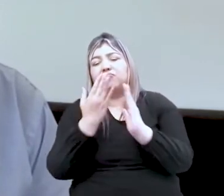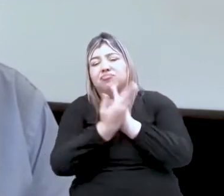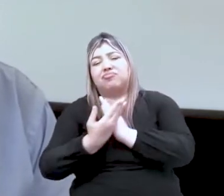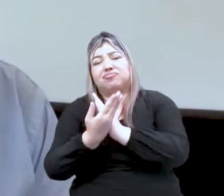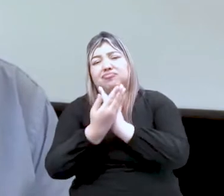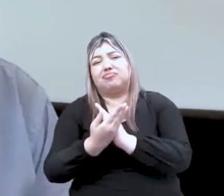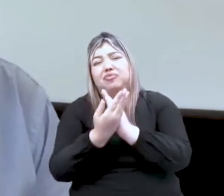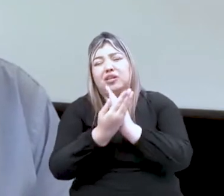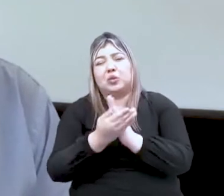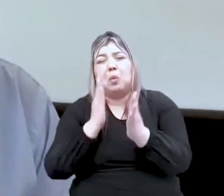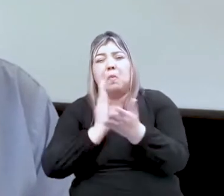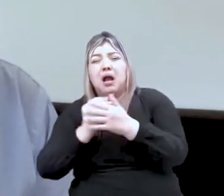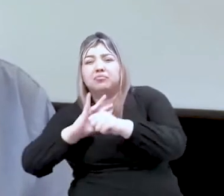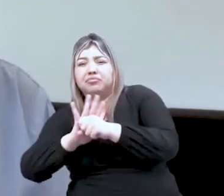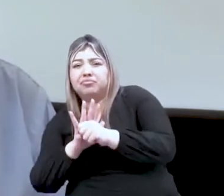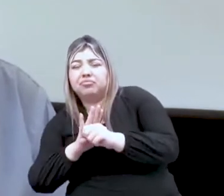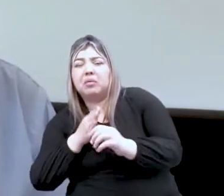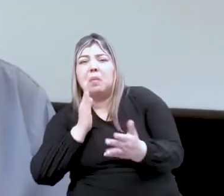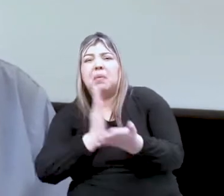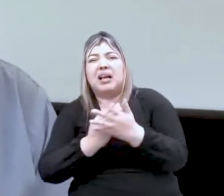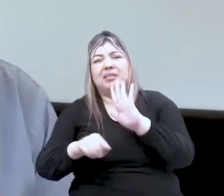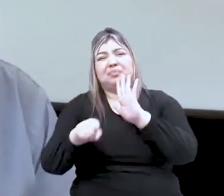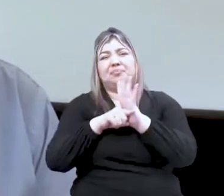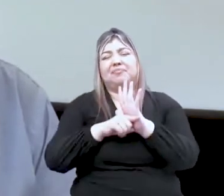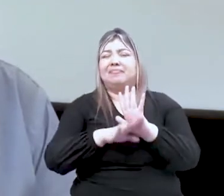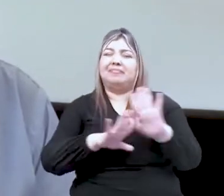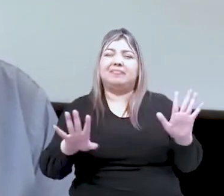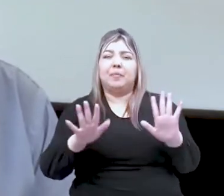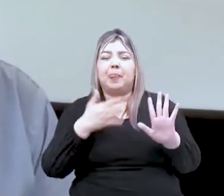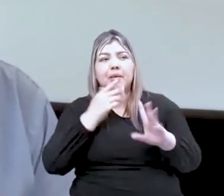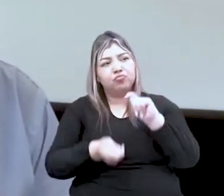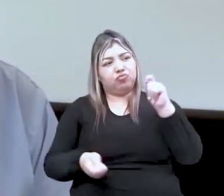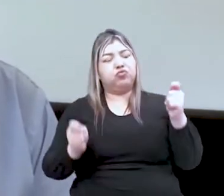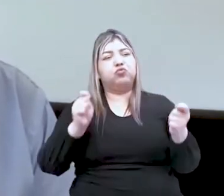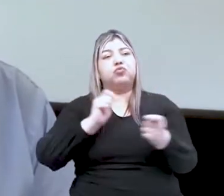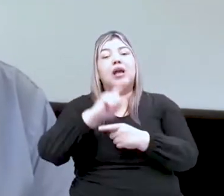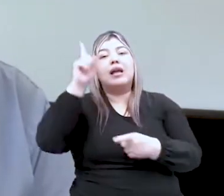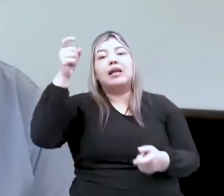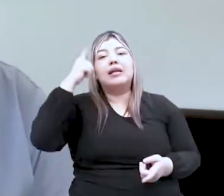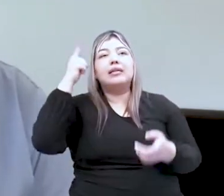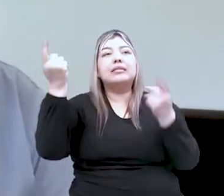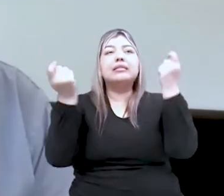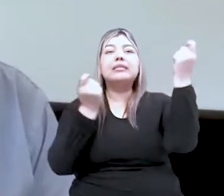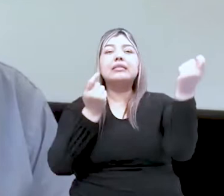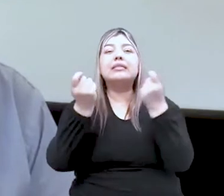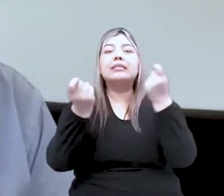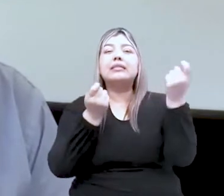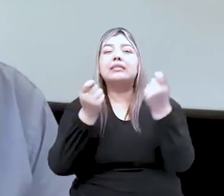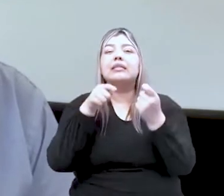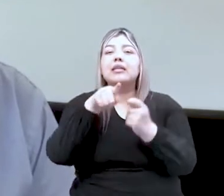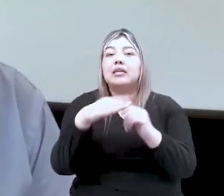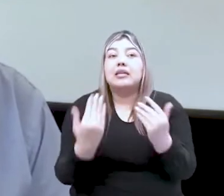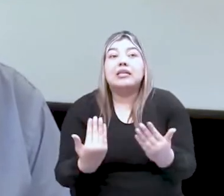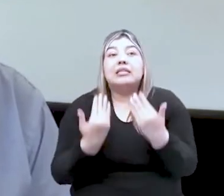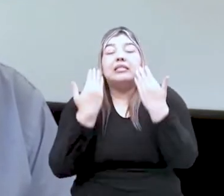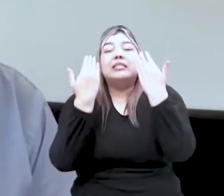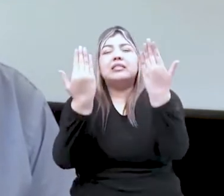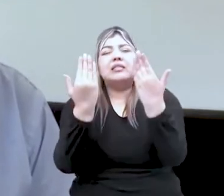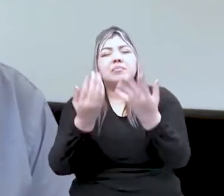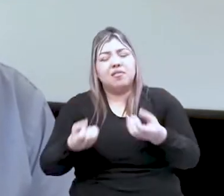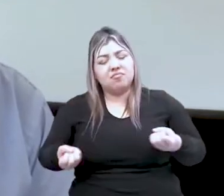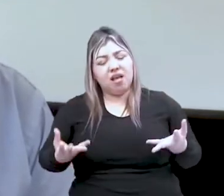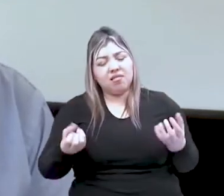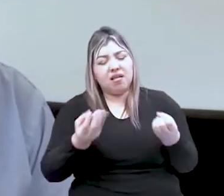pandemia. Sin embargo, estas estrategias para que sean fructíferas y realmente entreguen